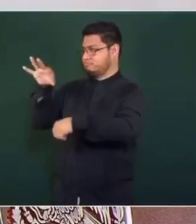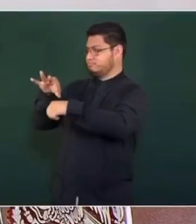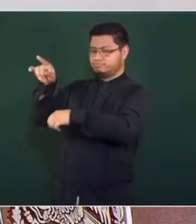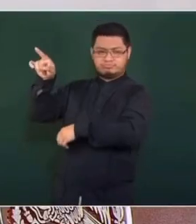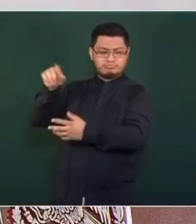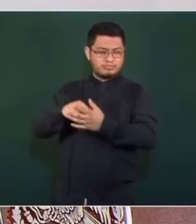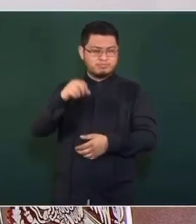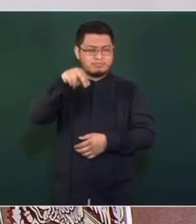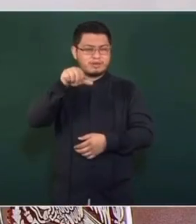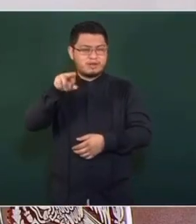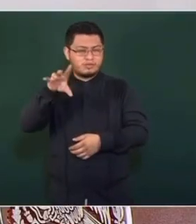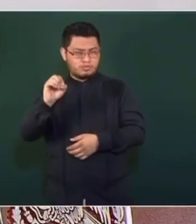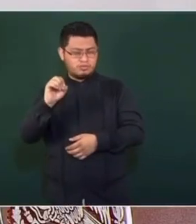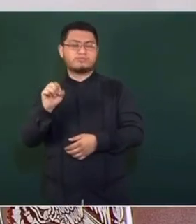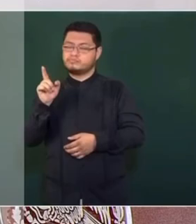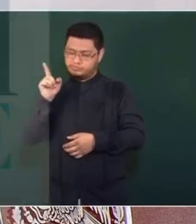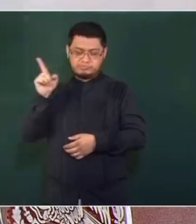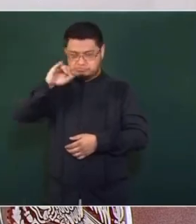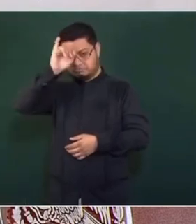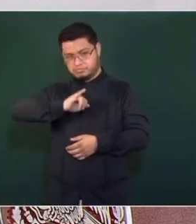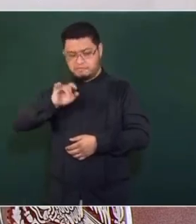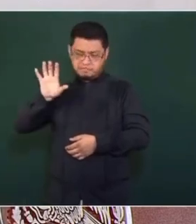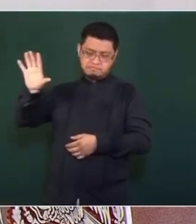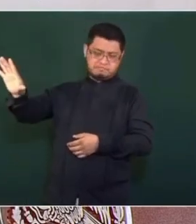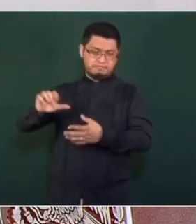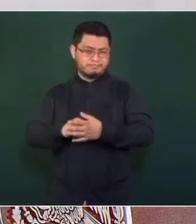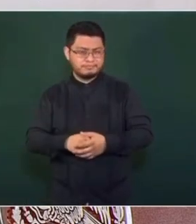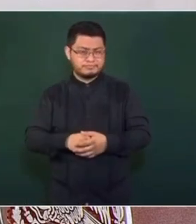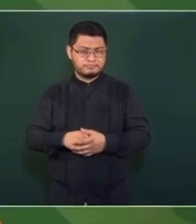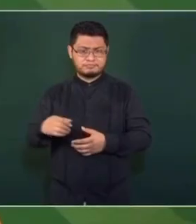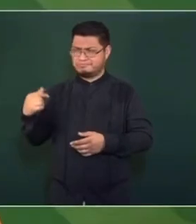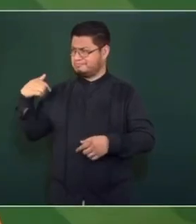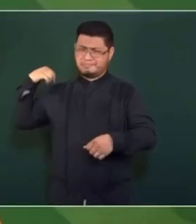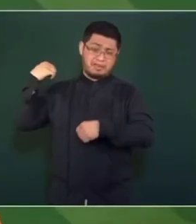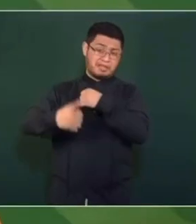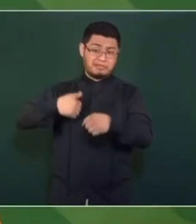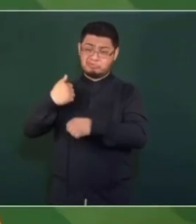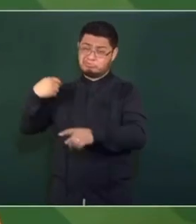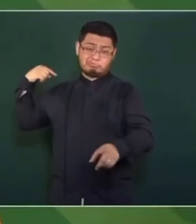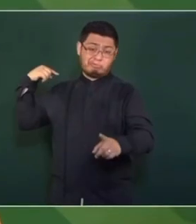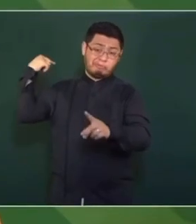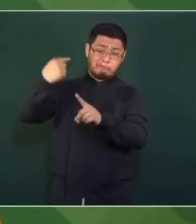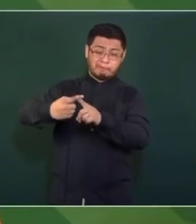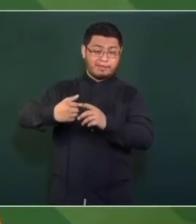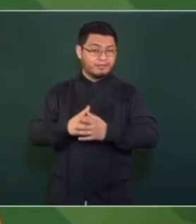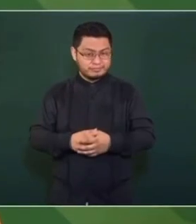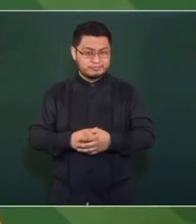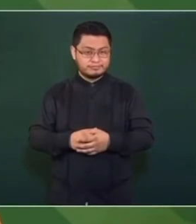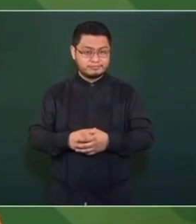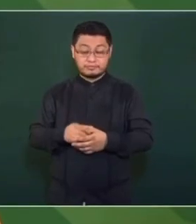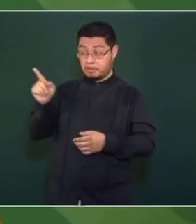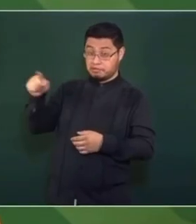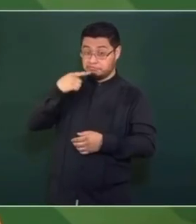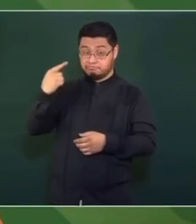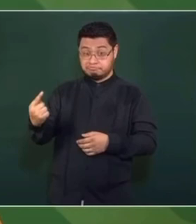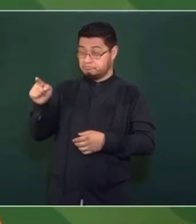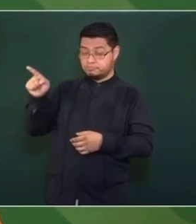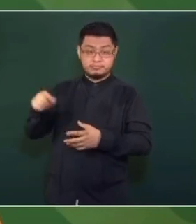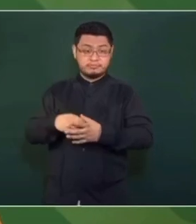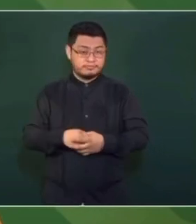que es el jefe del grupo dominante desde hace muchos años en la UNAM, está hablando de que